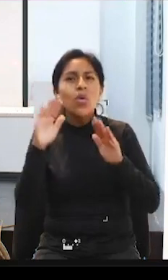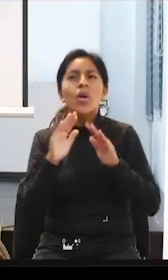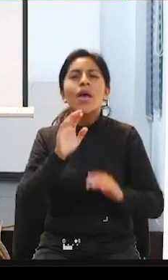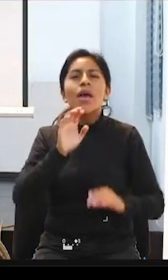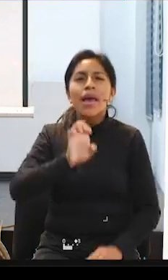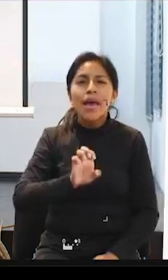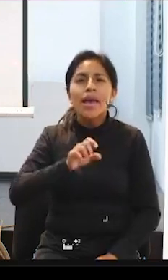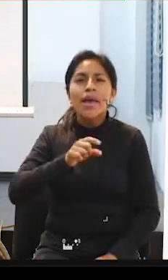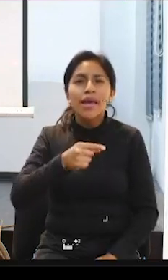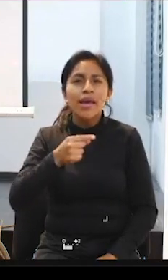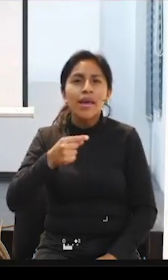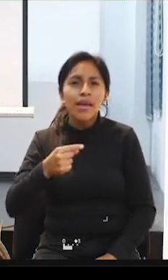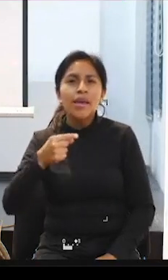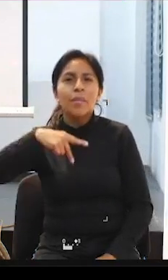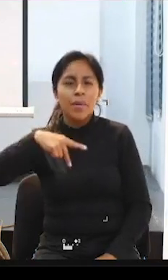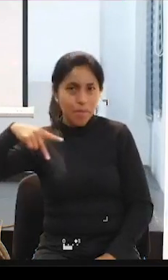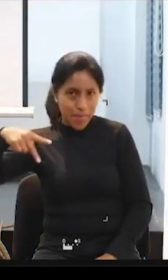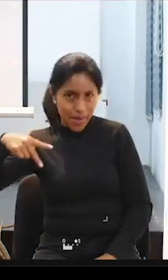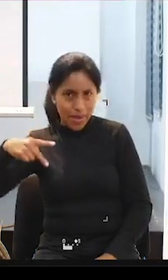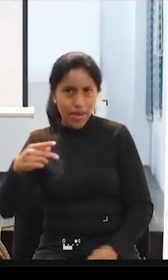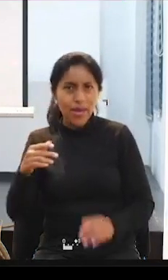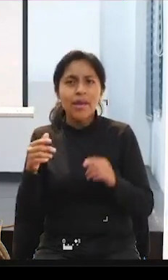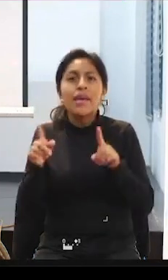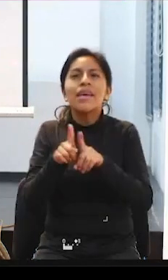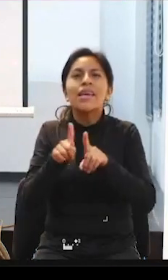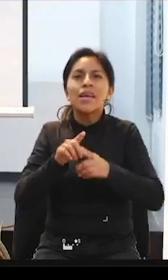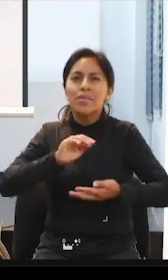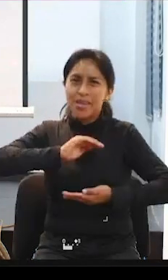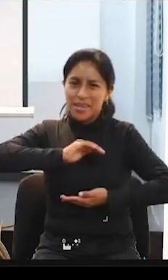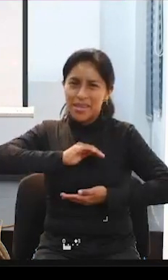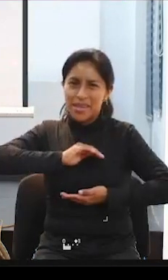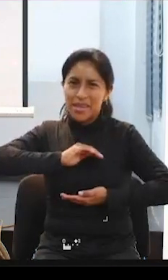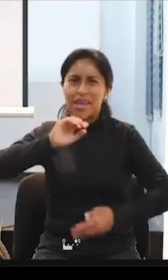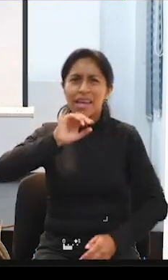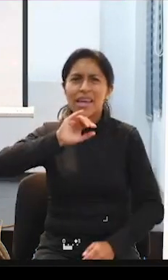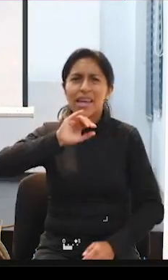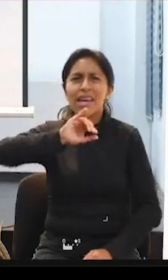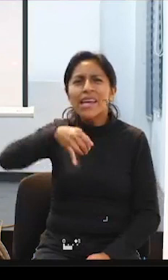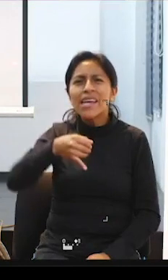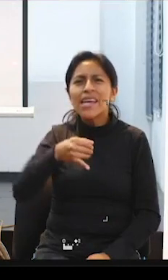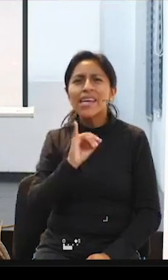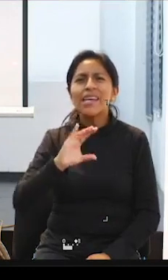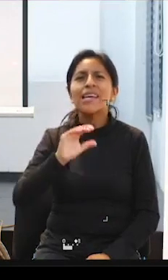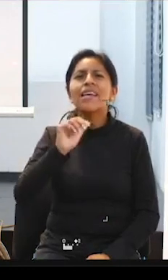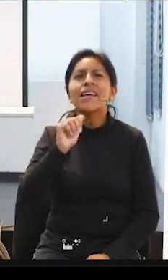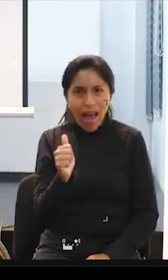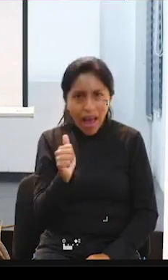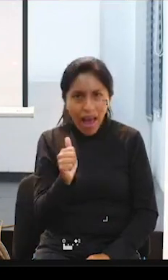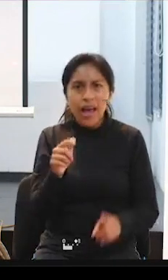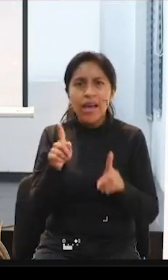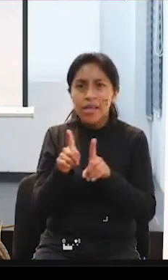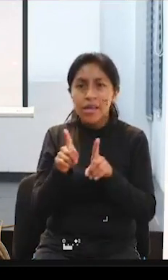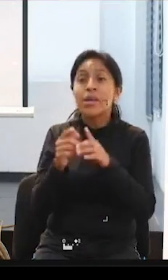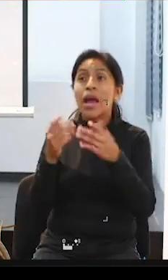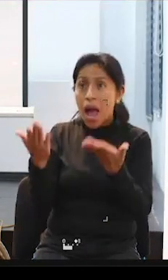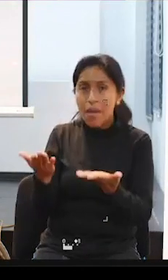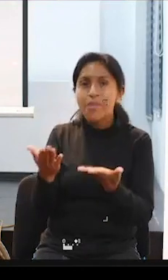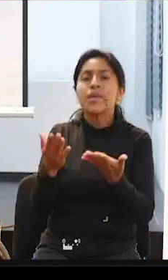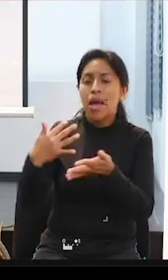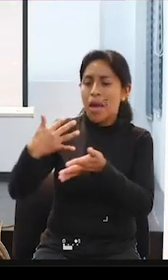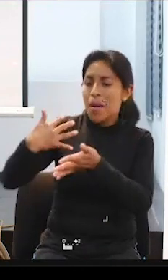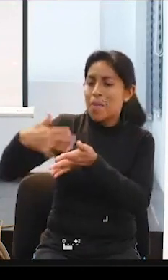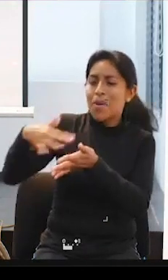con JICA, la Agencia de Cooperación del Japón, han sacado becas para poder participar de cursos de vida